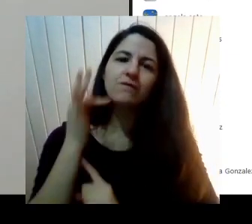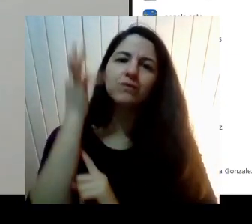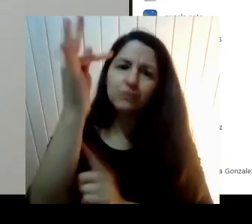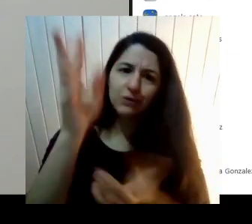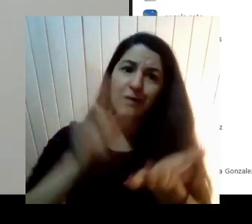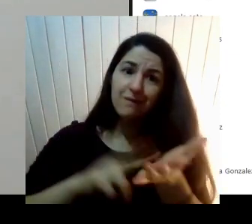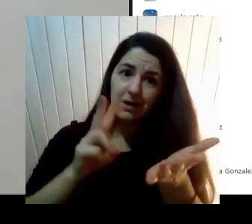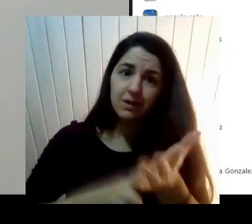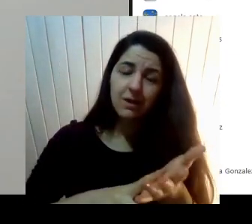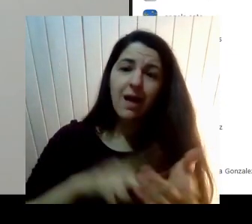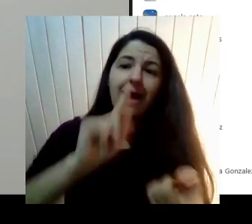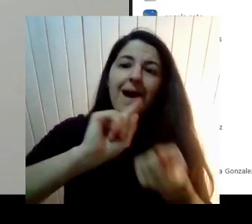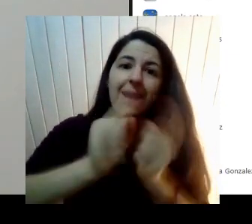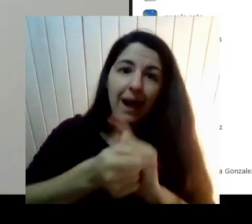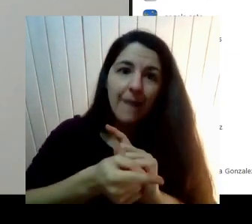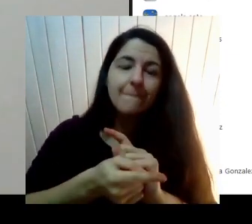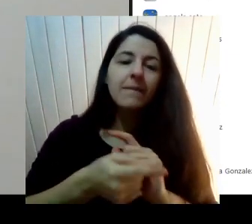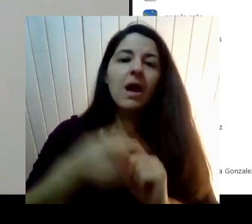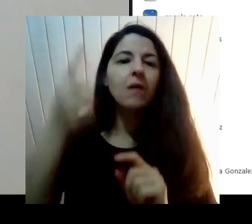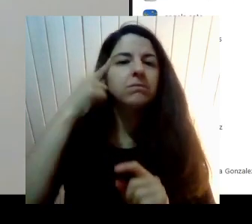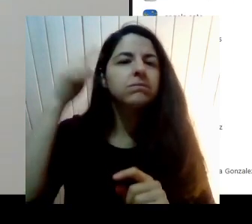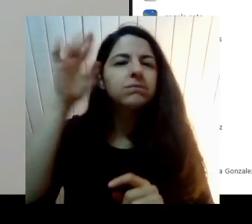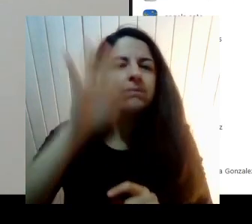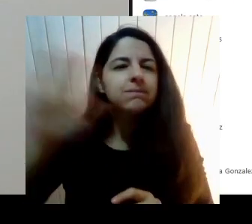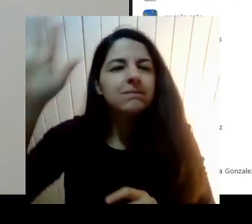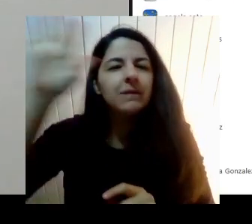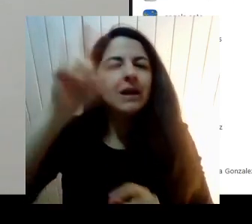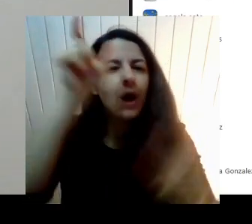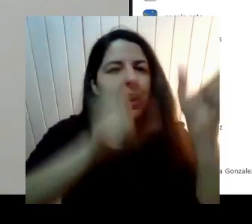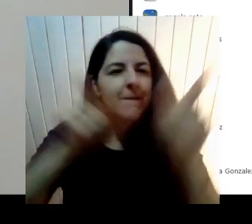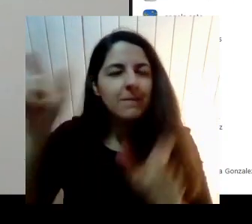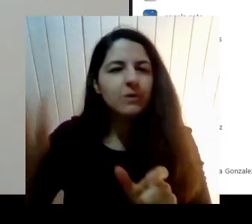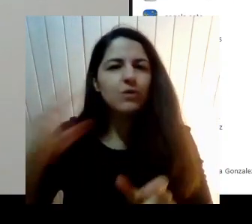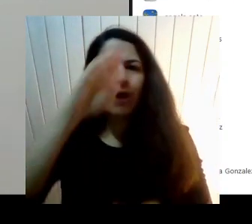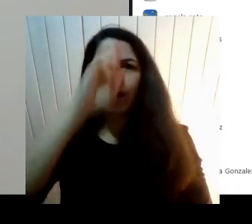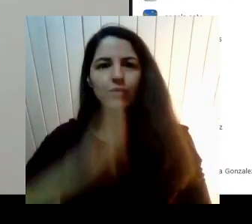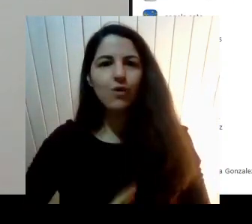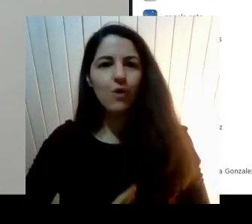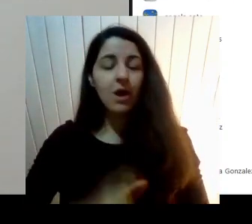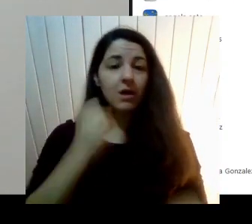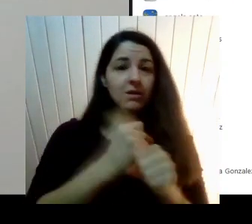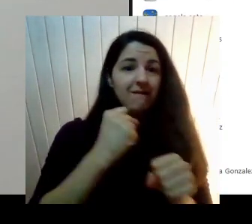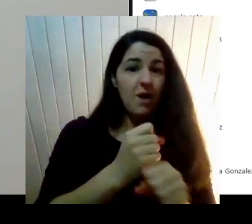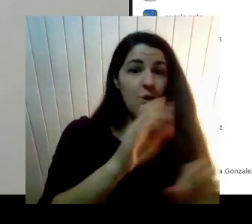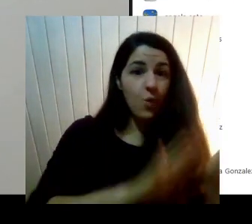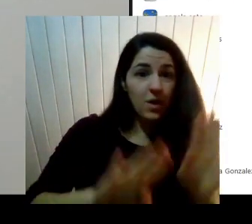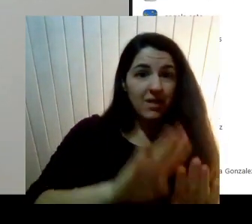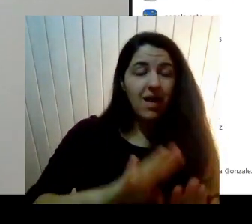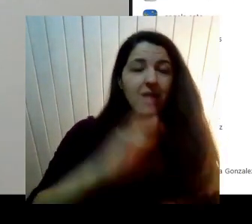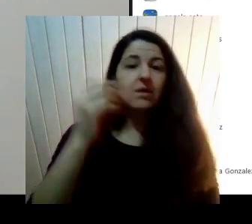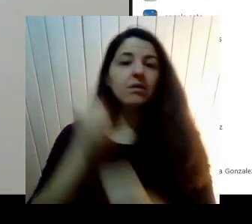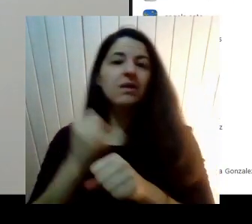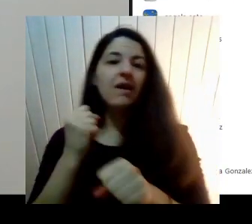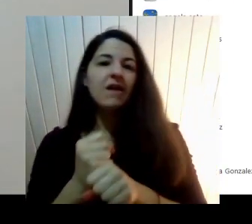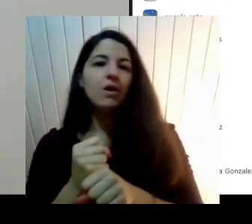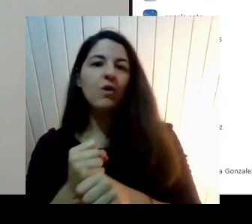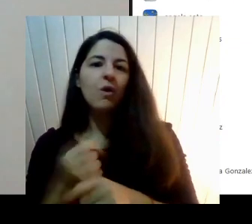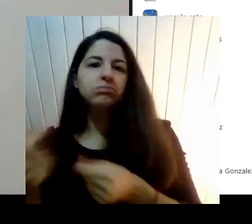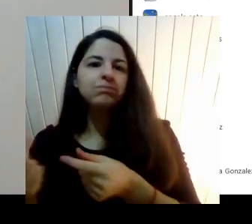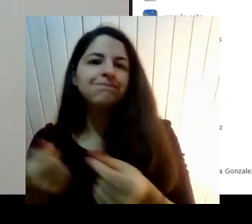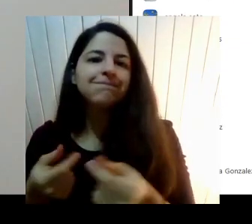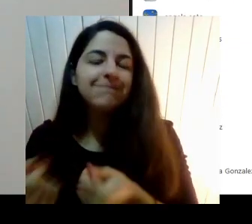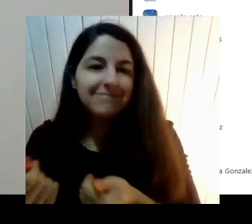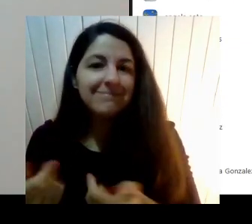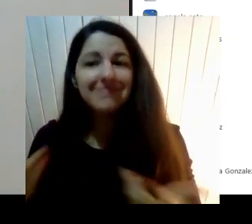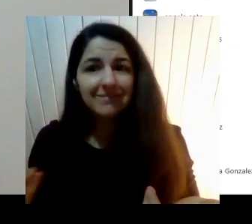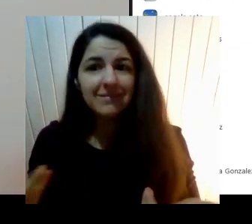trabajo de cuidados El trabajo reproductivo ¿Cierto? El trabajo productivo Y en ese sentido Uno podría